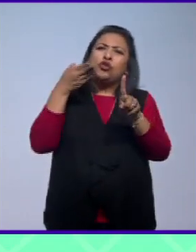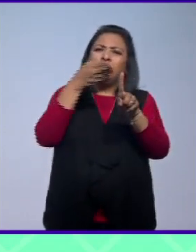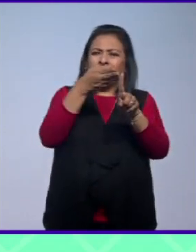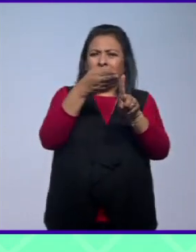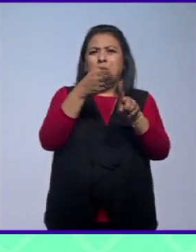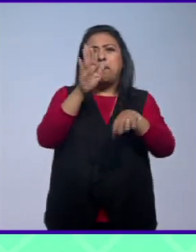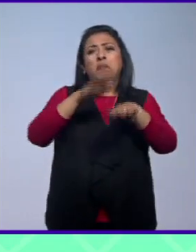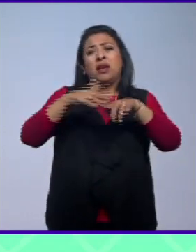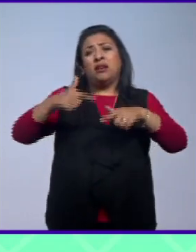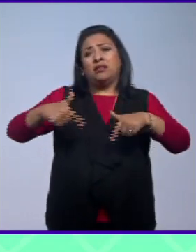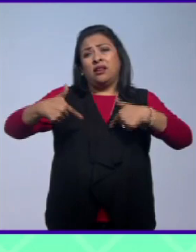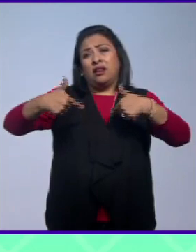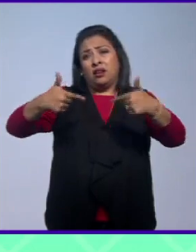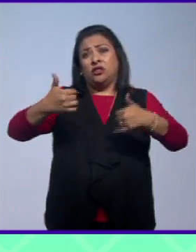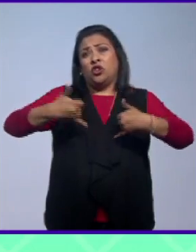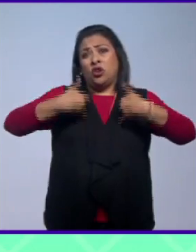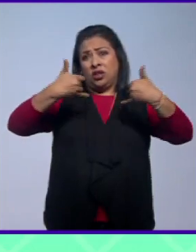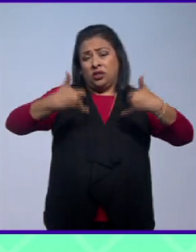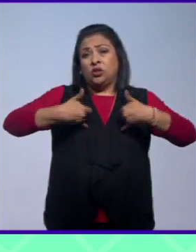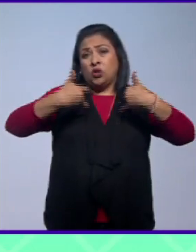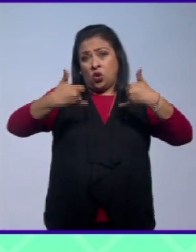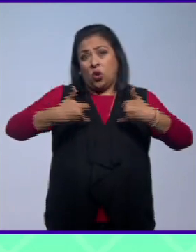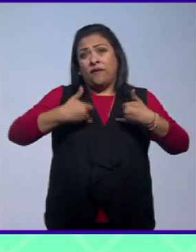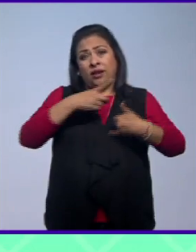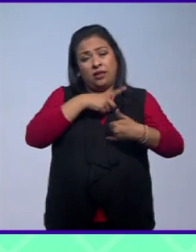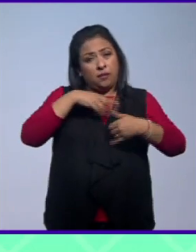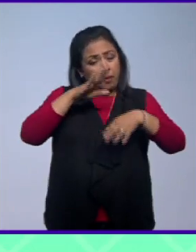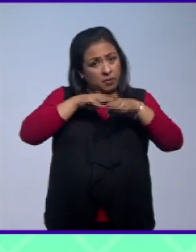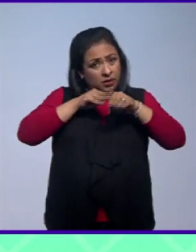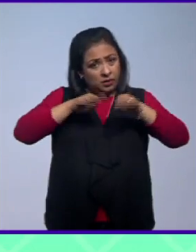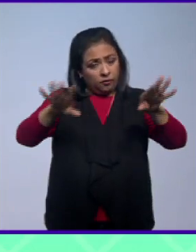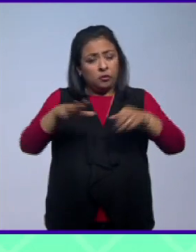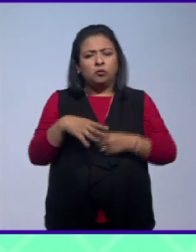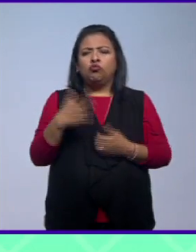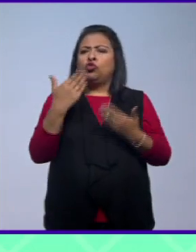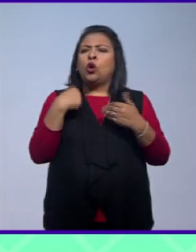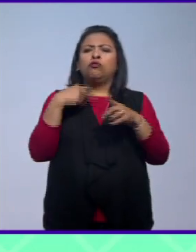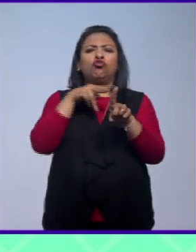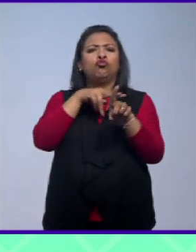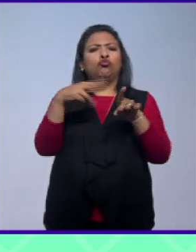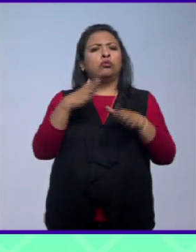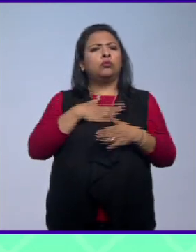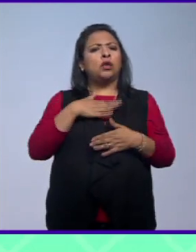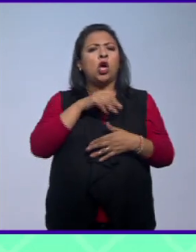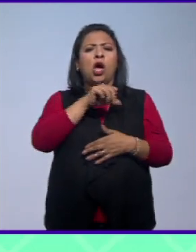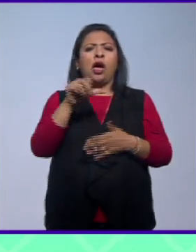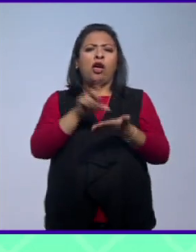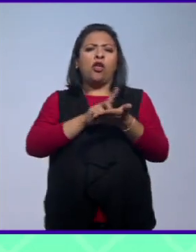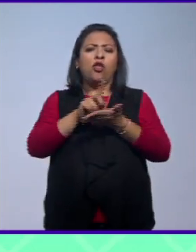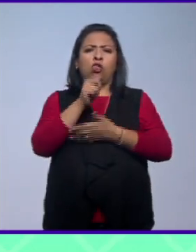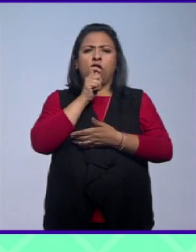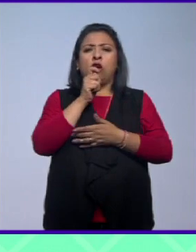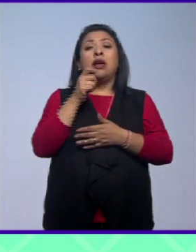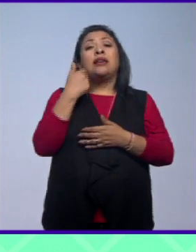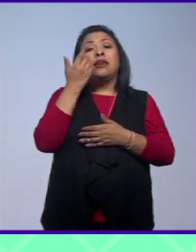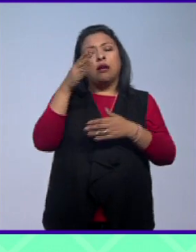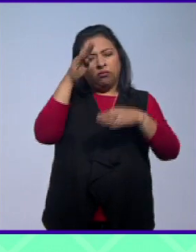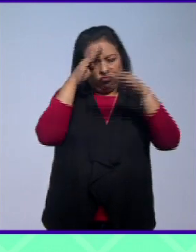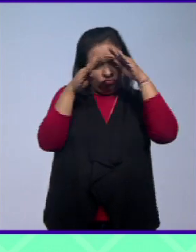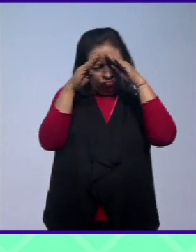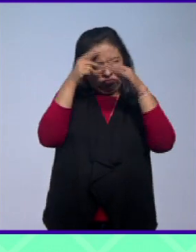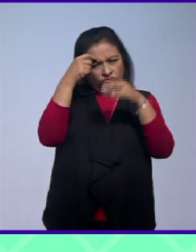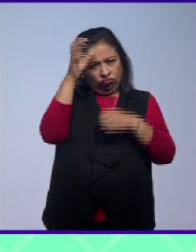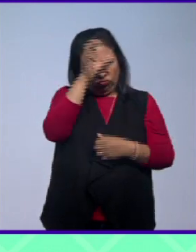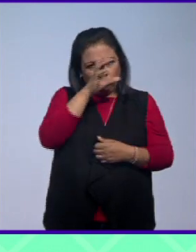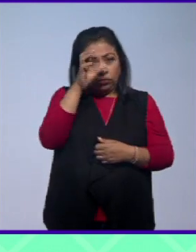para generaciones jóvenes que les resulta apelativo sin apegarse a una postura en concreto en torno a las drogas la novela busca generar reflexión y conciencia